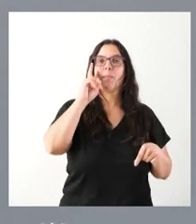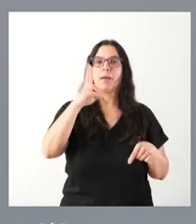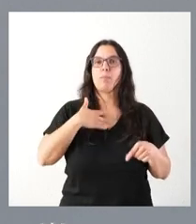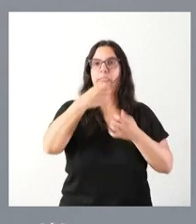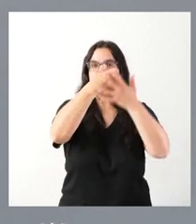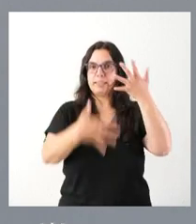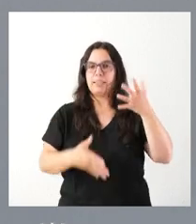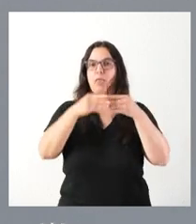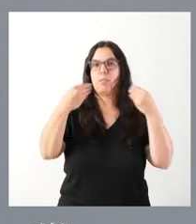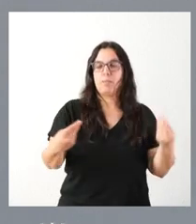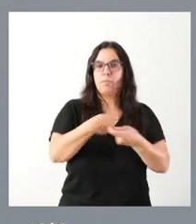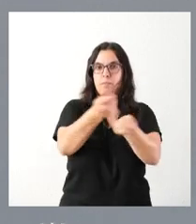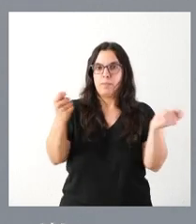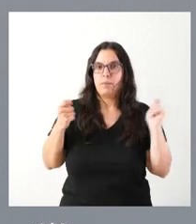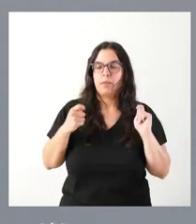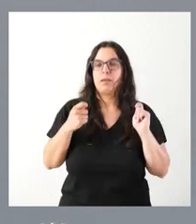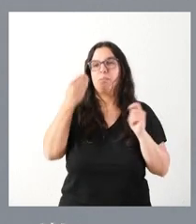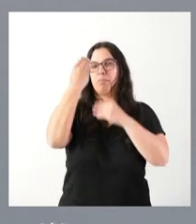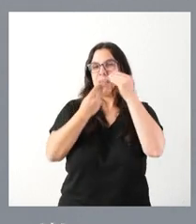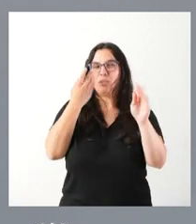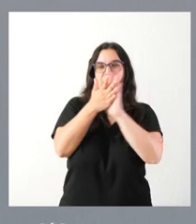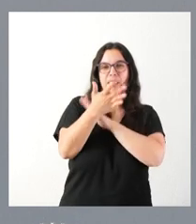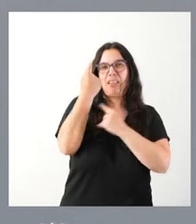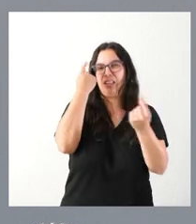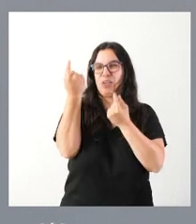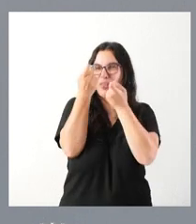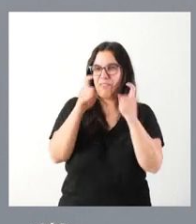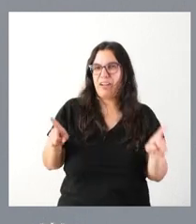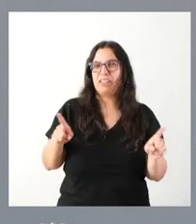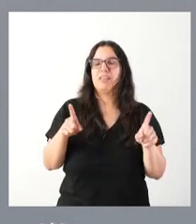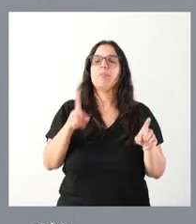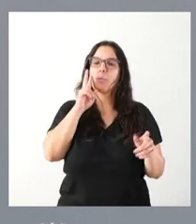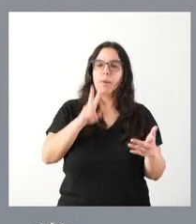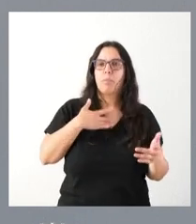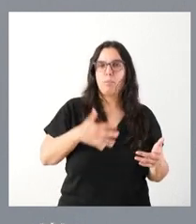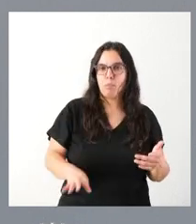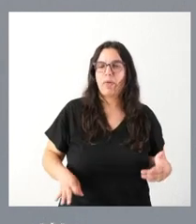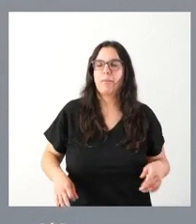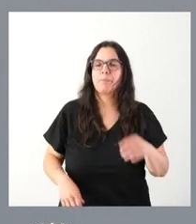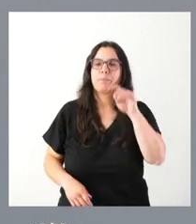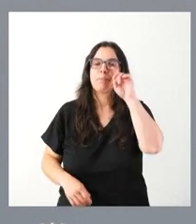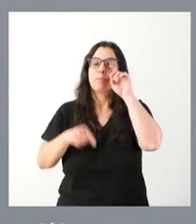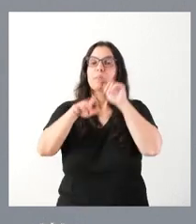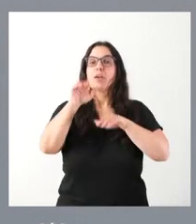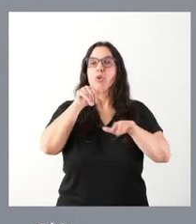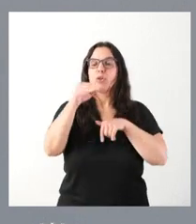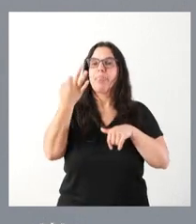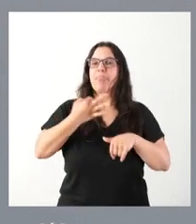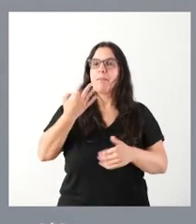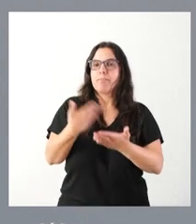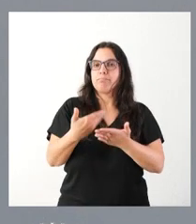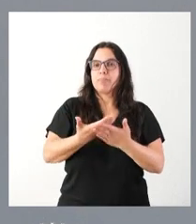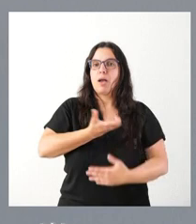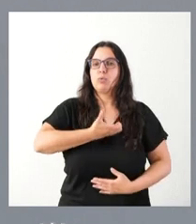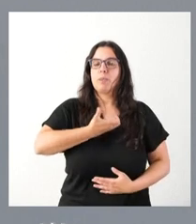en la hoja correspondiente. No creo oportuno señalar provincia por provincia, pero lo pueden consultar. En dicha convocatoria consta la obligación de los ayuntamientos